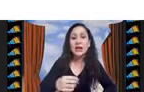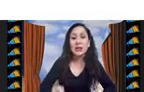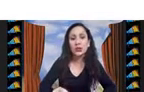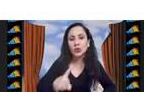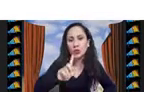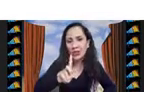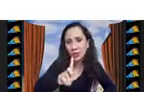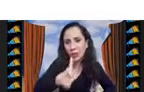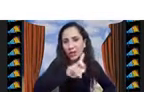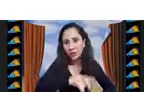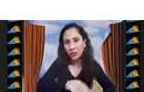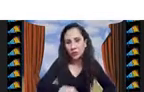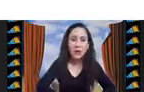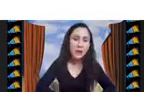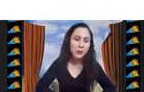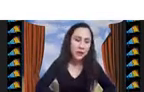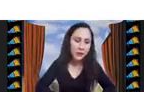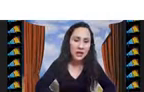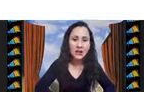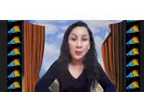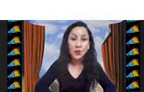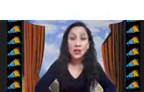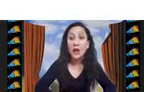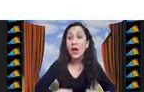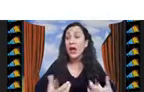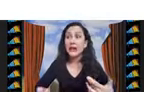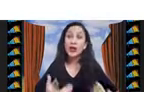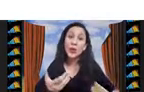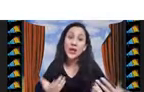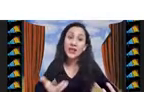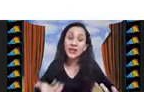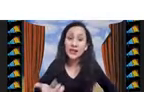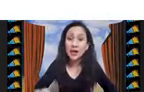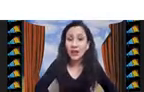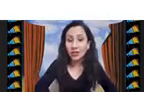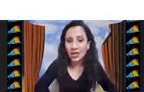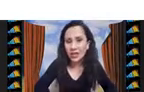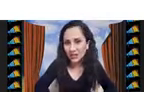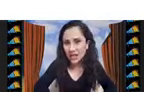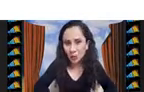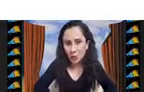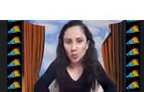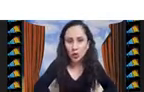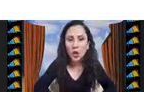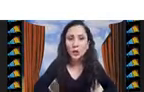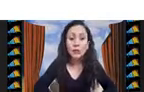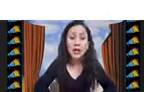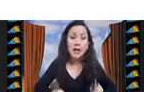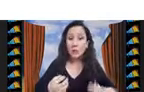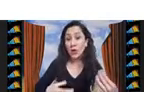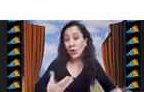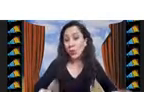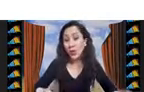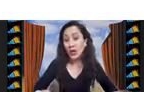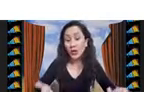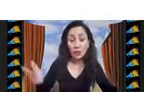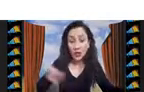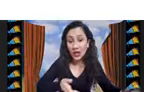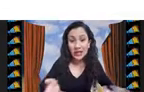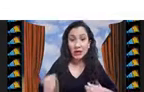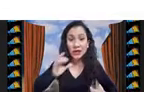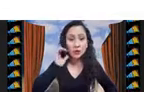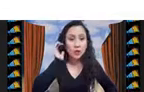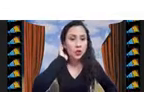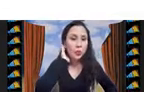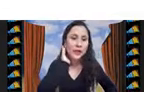una heurística que me construye una solución para el problema de la mochila, que no voy a tener la garantía de que es la solución óptima, pero puedo